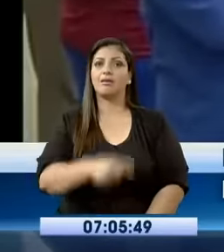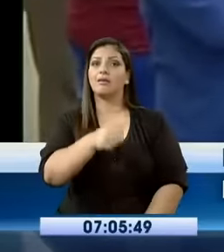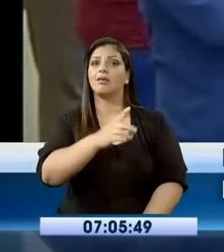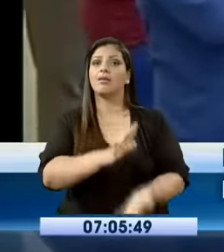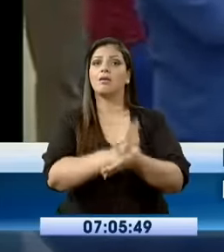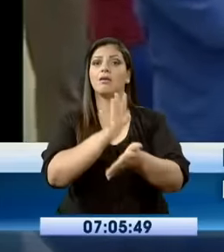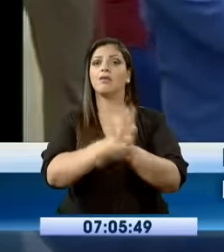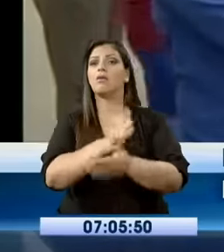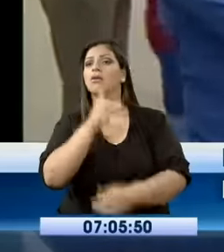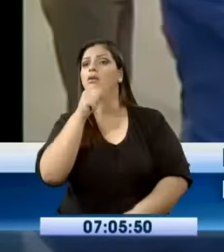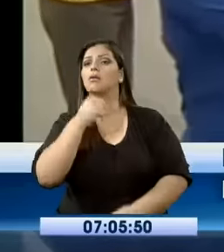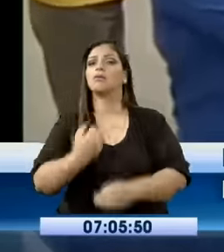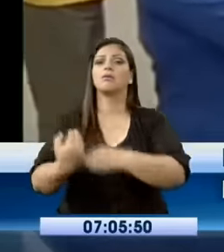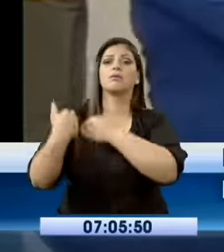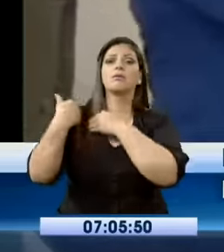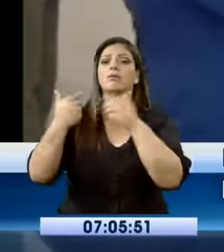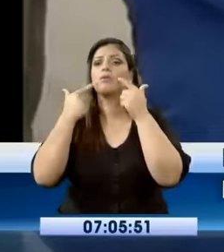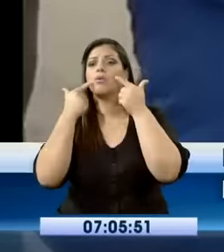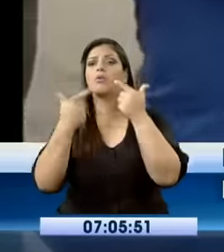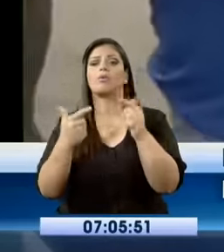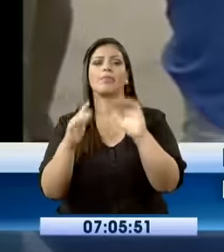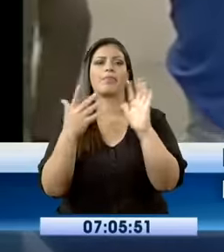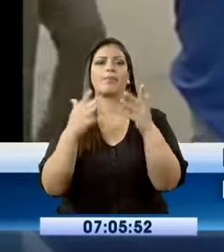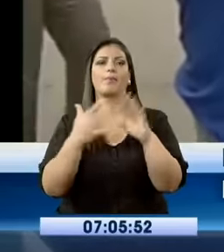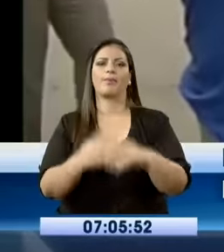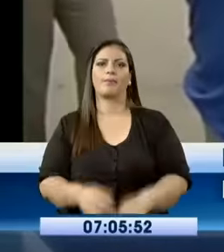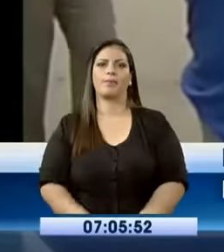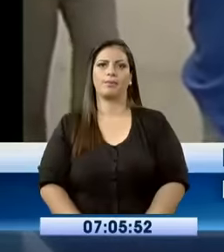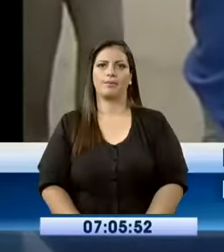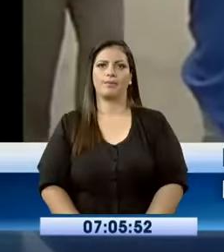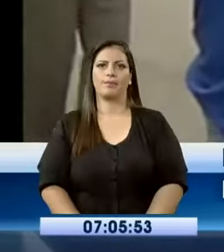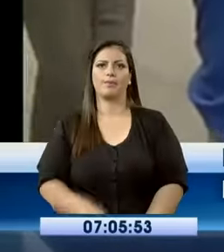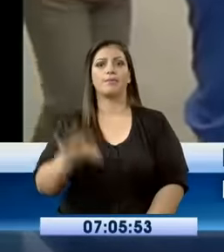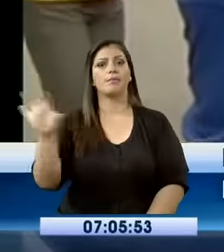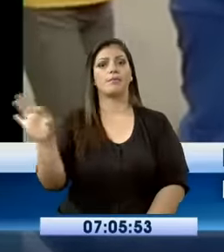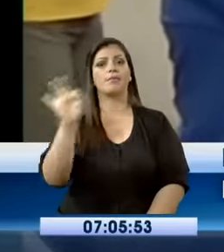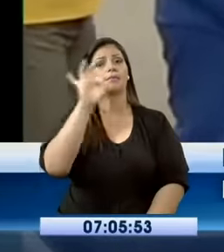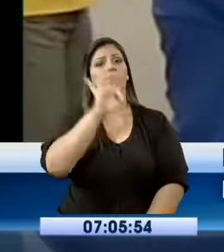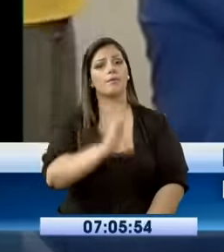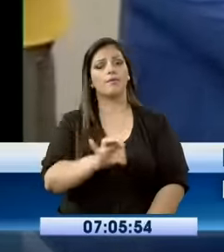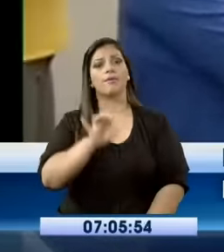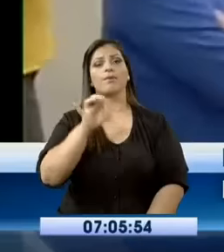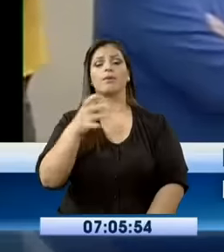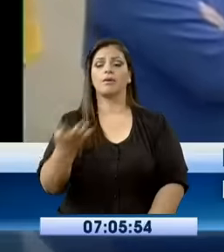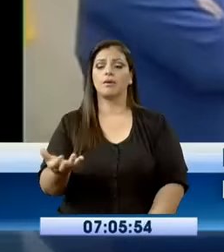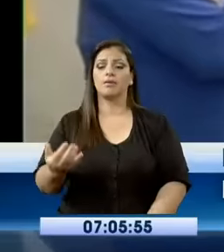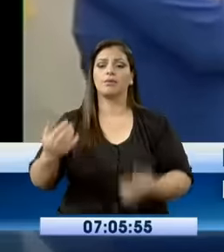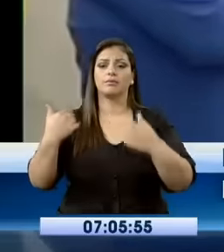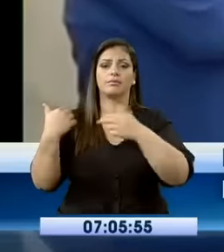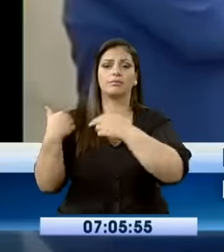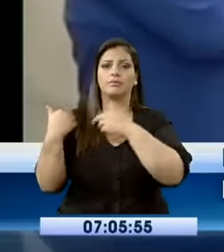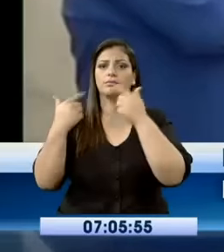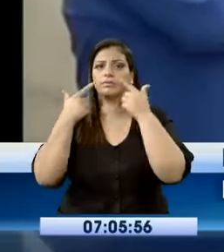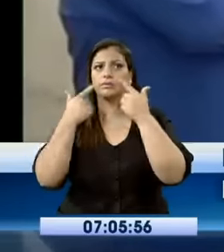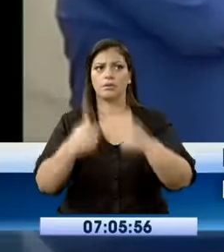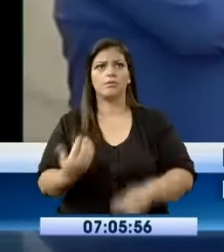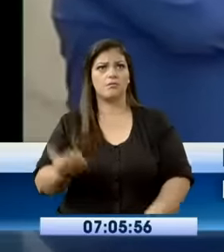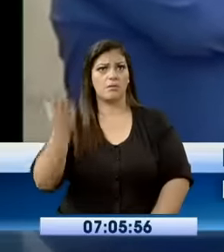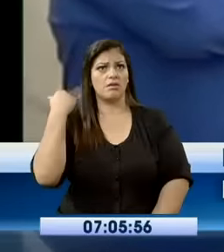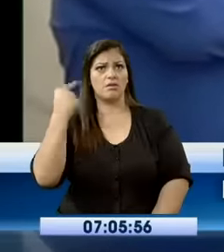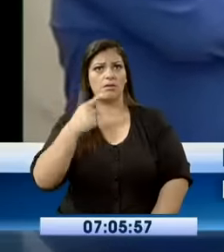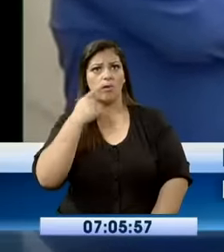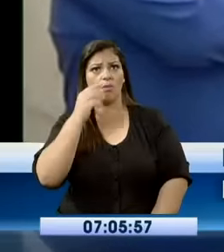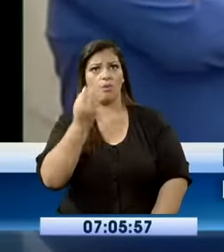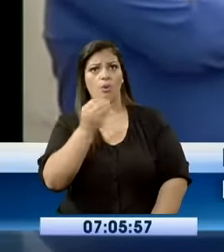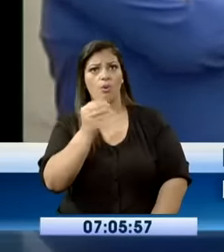quien cuide. Necesitamos consejes, que envíen los consejes, porque no... Esto de aquí, había chicos aquí viviendo y no